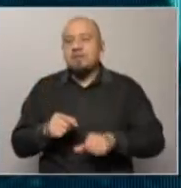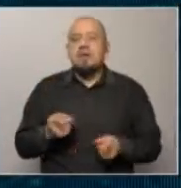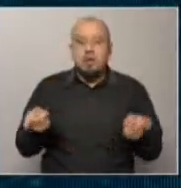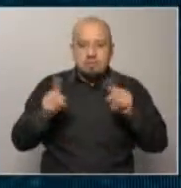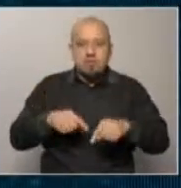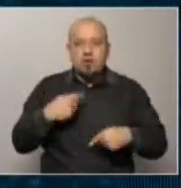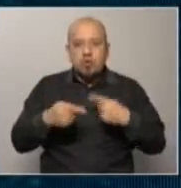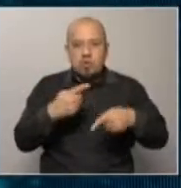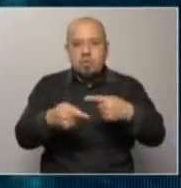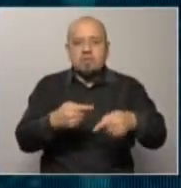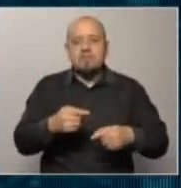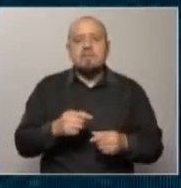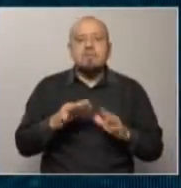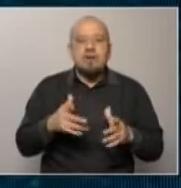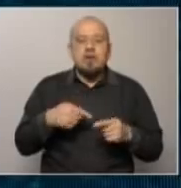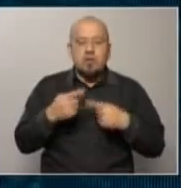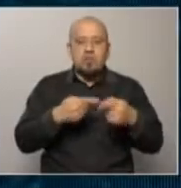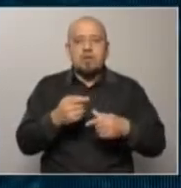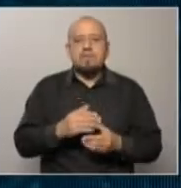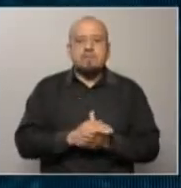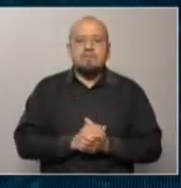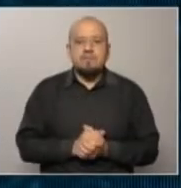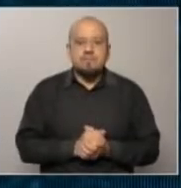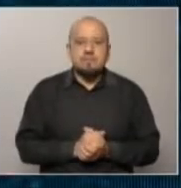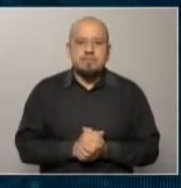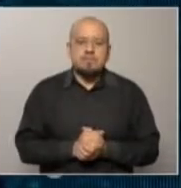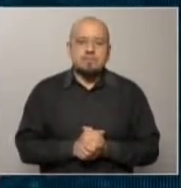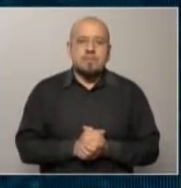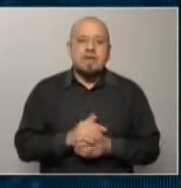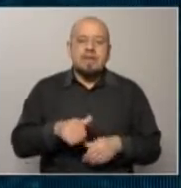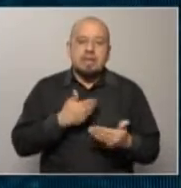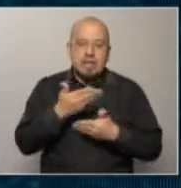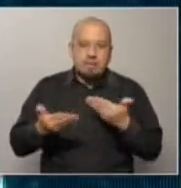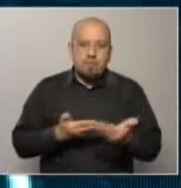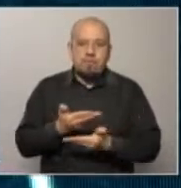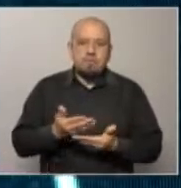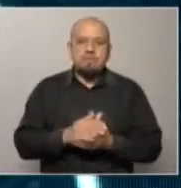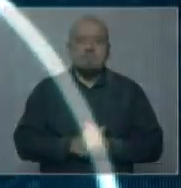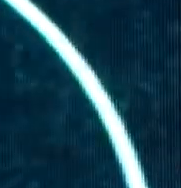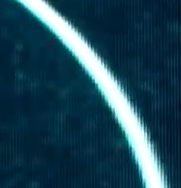ya se nos viene Daniel Chaschetti para hacer una síntesis de lo que fue este intercambio de opiniones